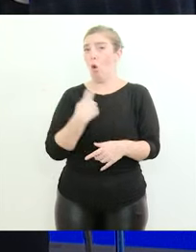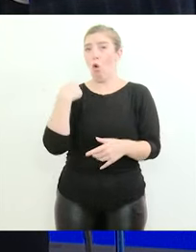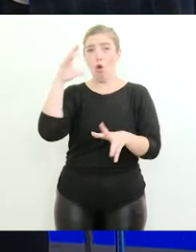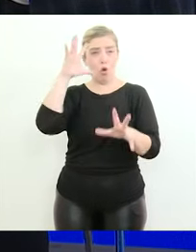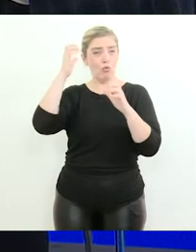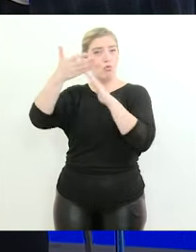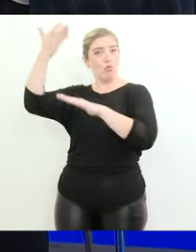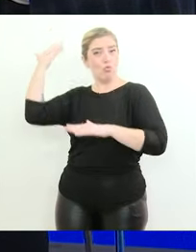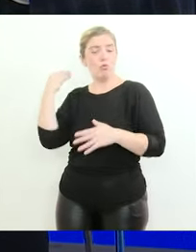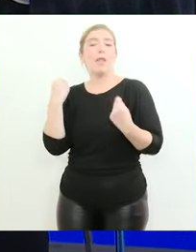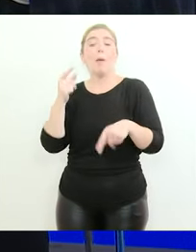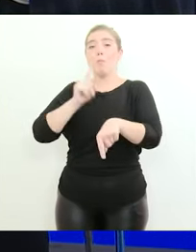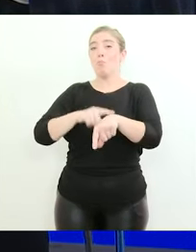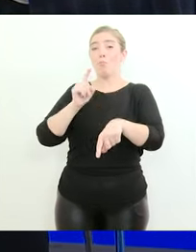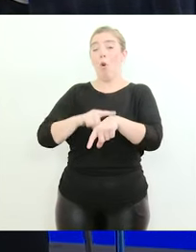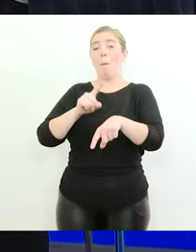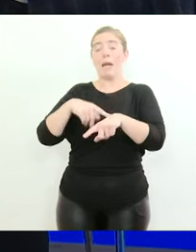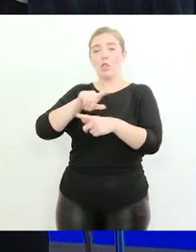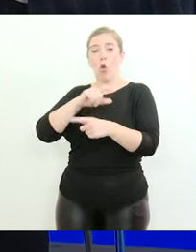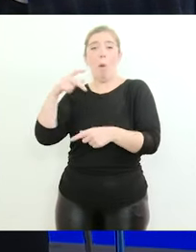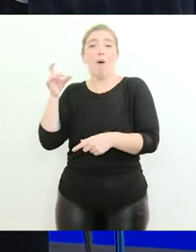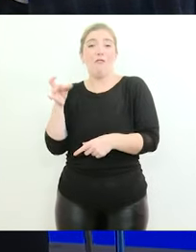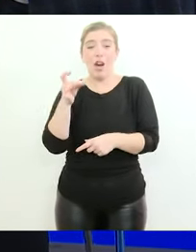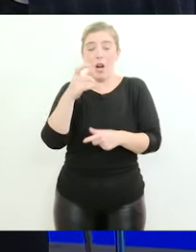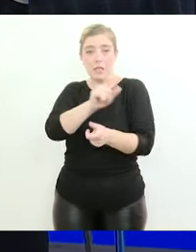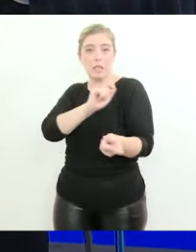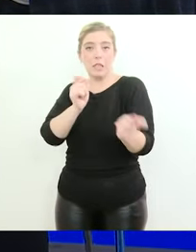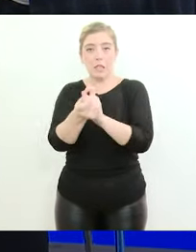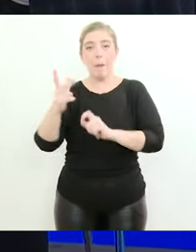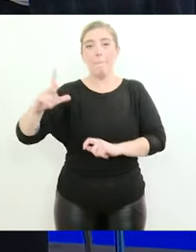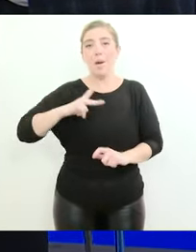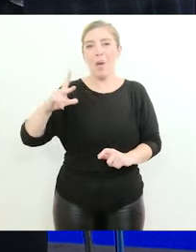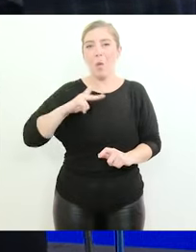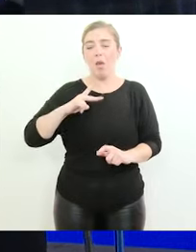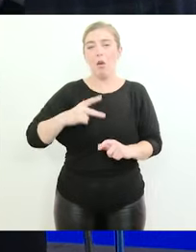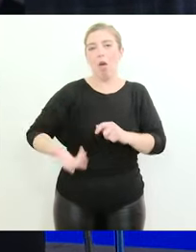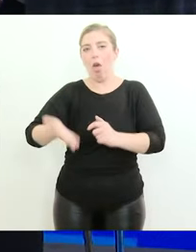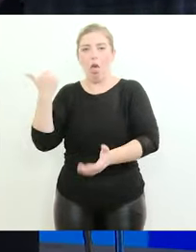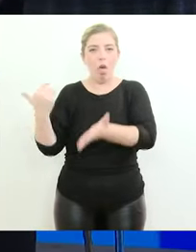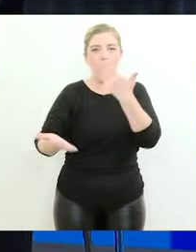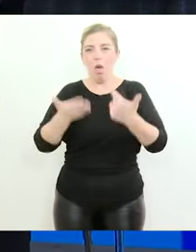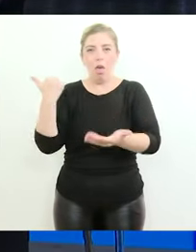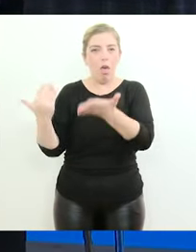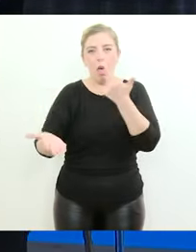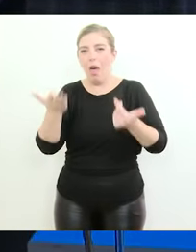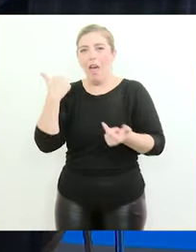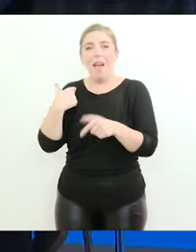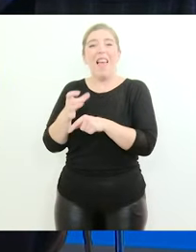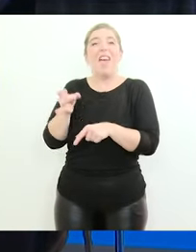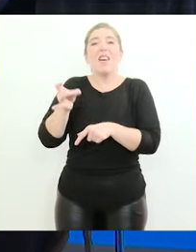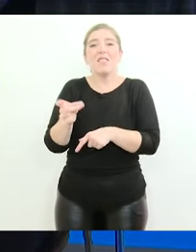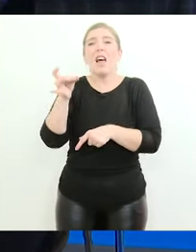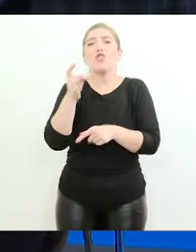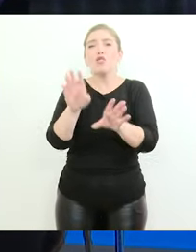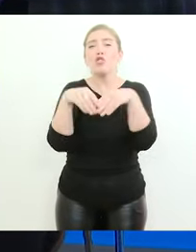que es que cuando se privatizaron los ferrocarriles se desmontó no solamente 108 estaciones del país